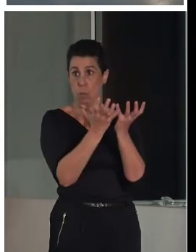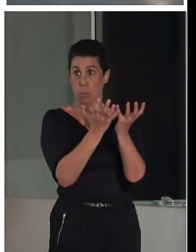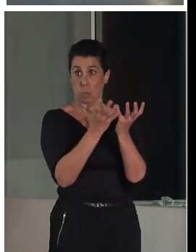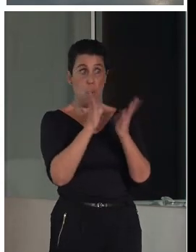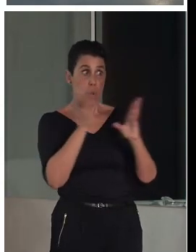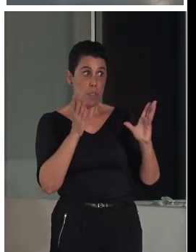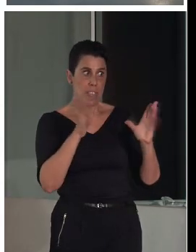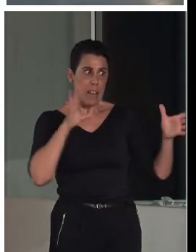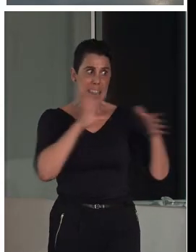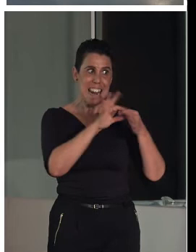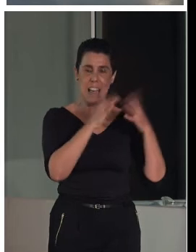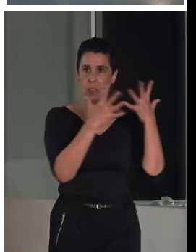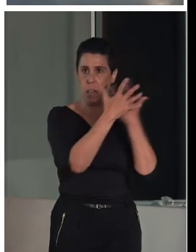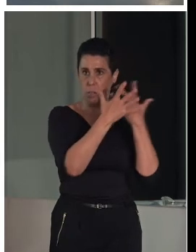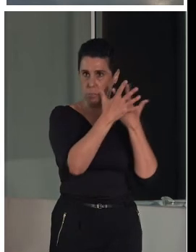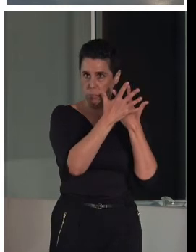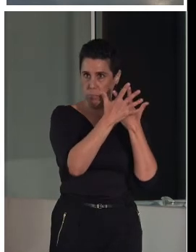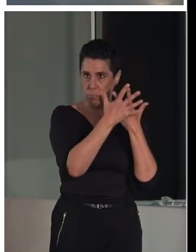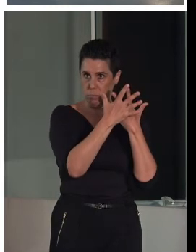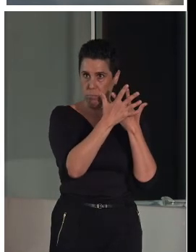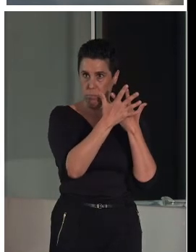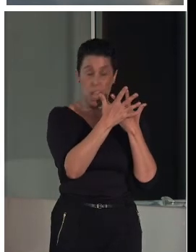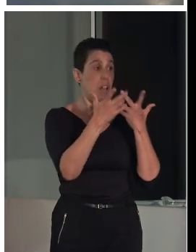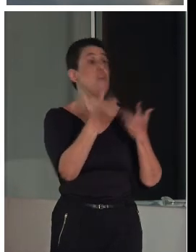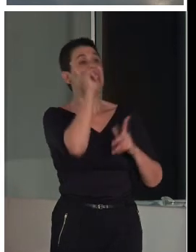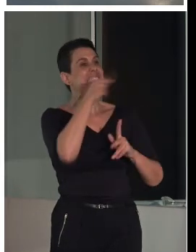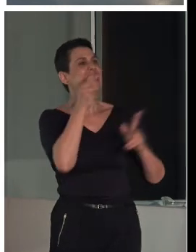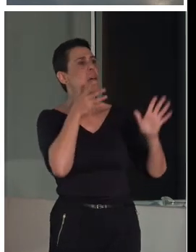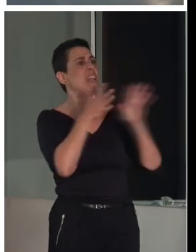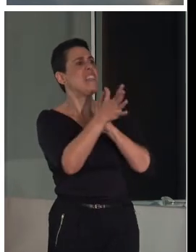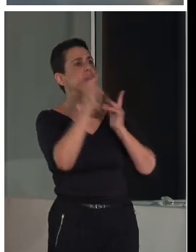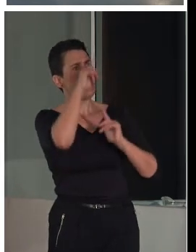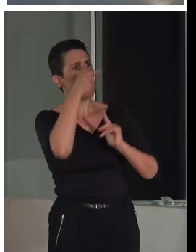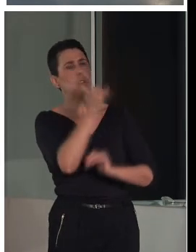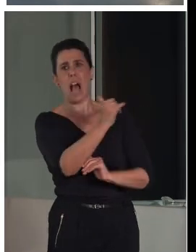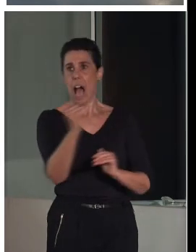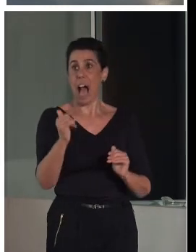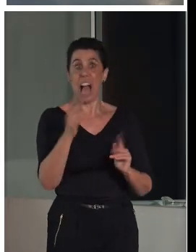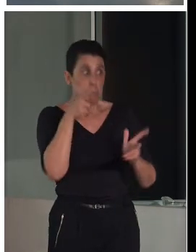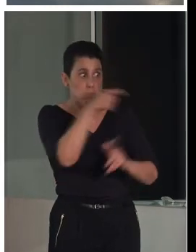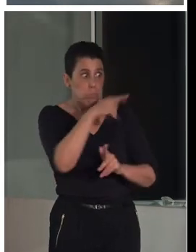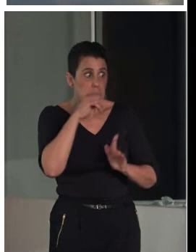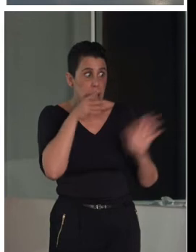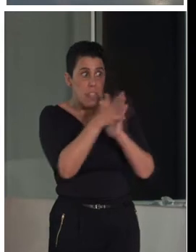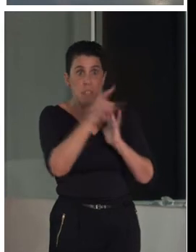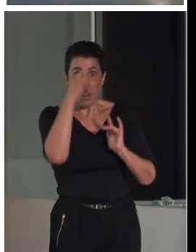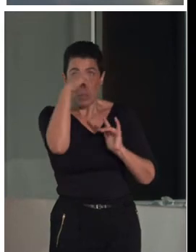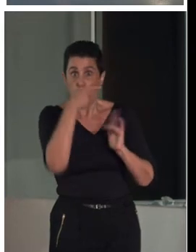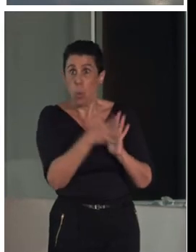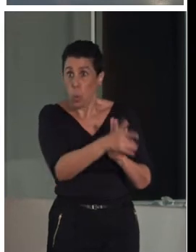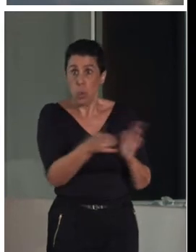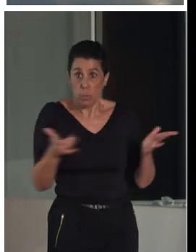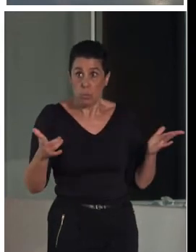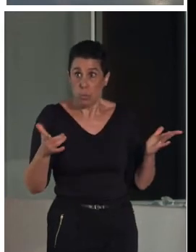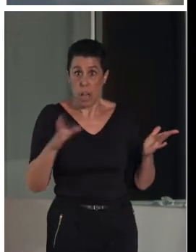definición cultural. ¿Qué le pasa a esta definición cultural? Que sí, que tenemos muchos ejemplos en los núcleos grandes, pues porque, como